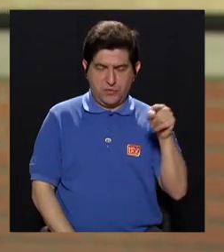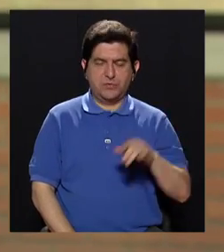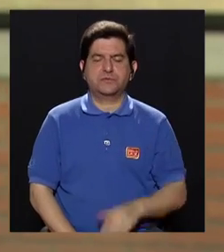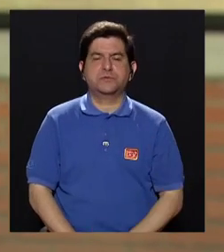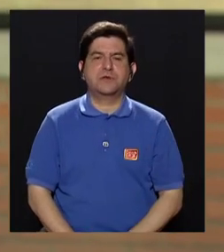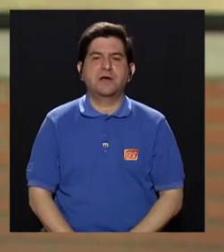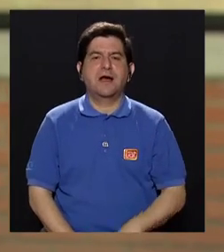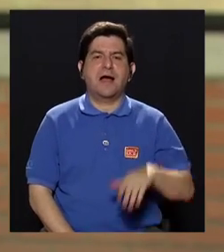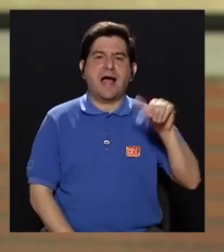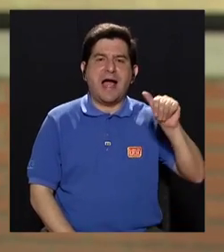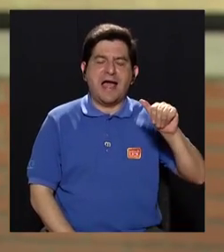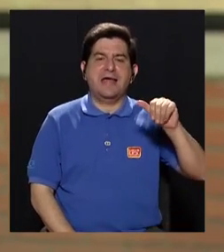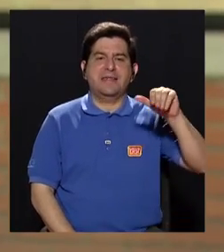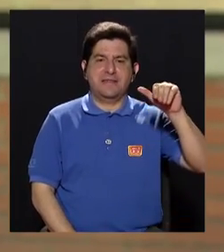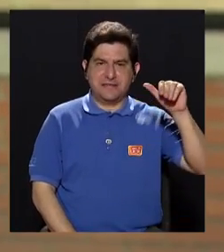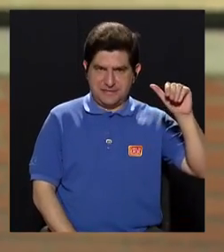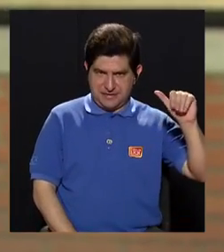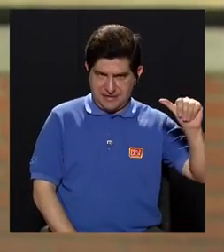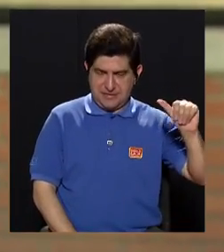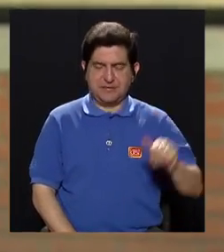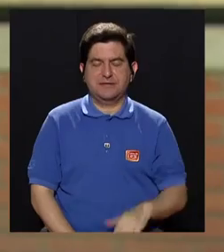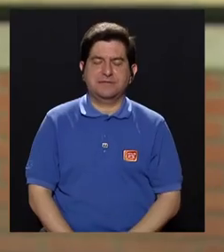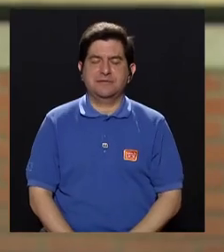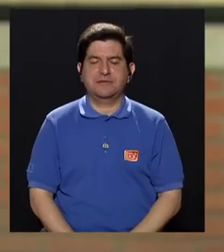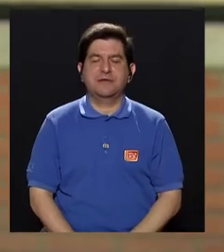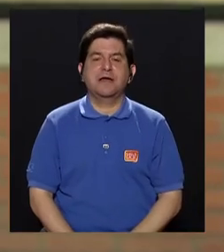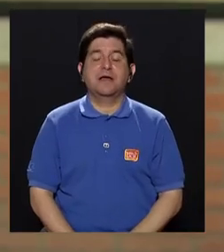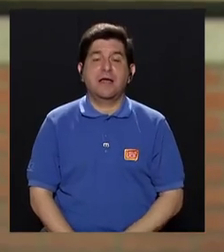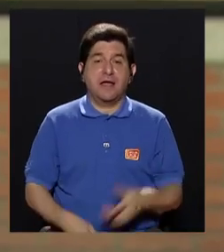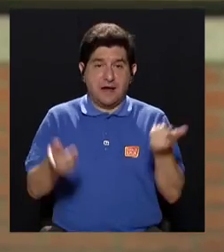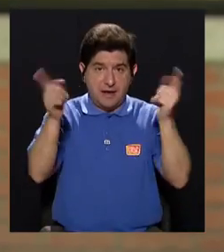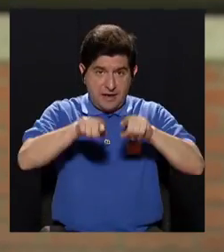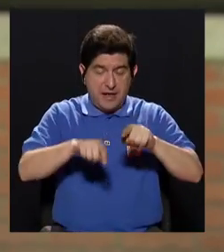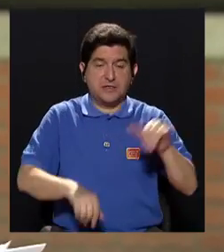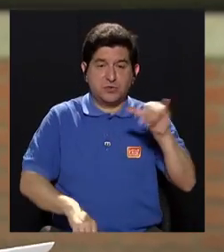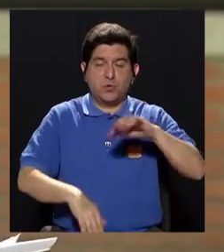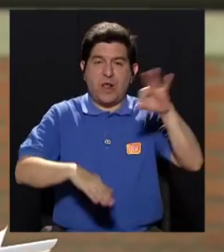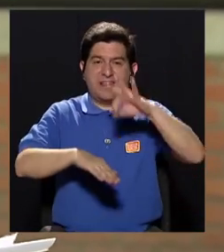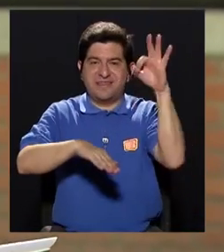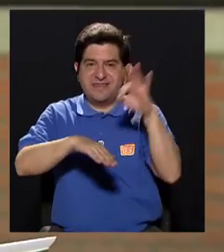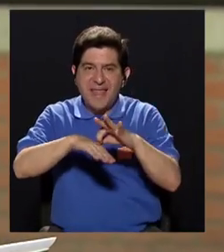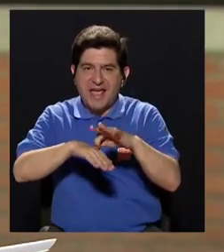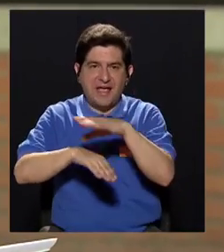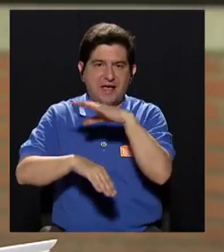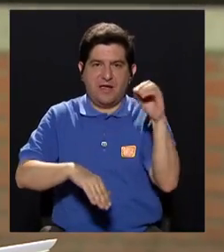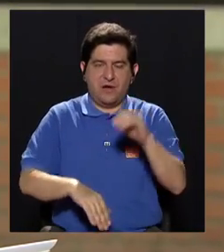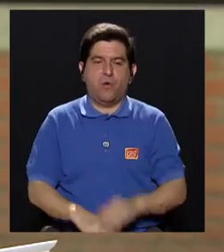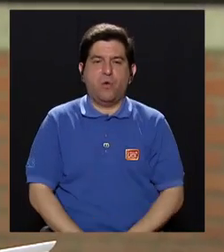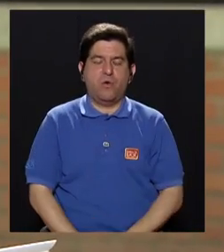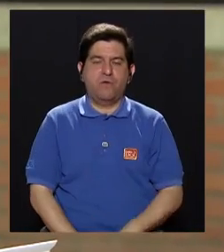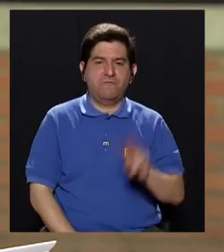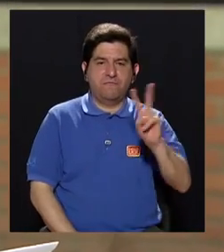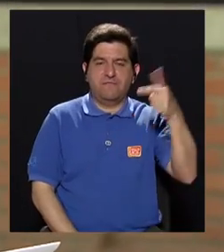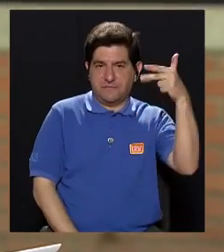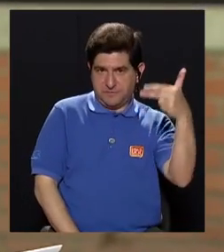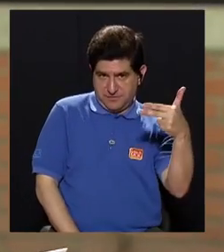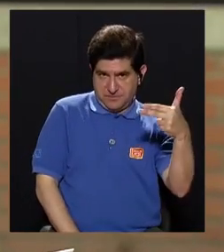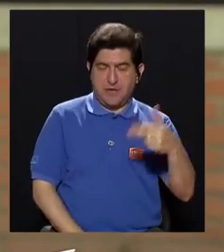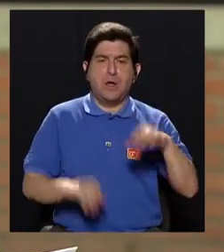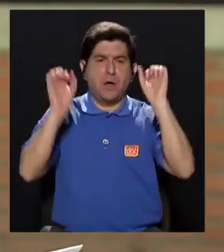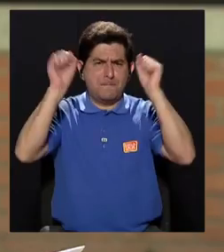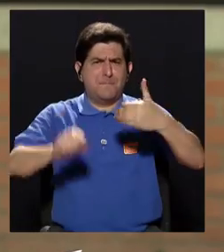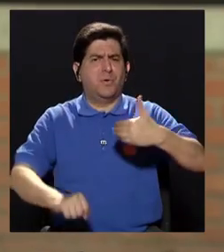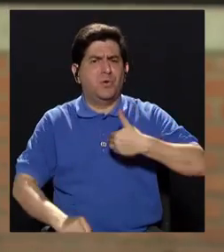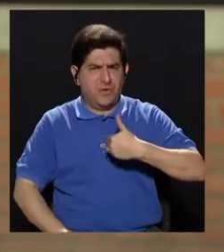el dengue y el chikungunya, ¿cabe la posibilidad de que estos virus tengan